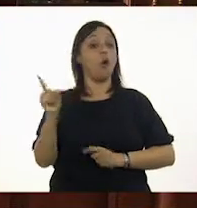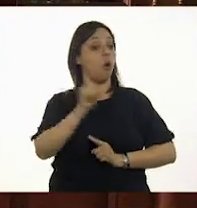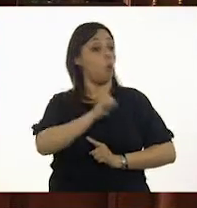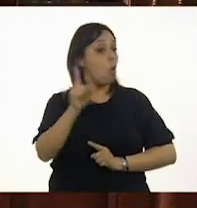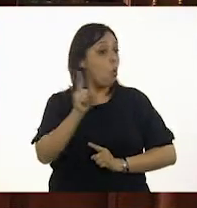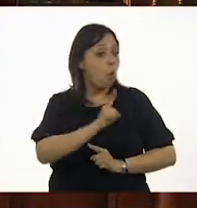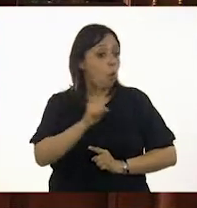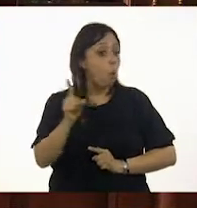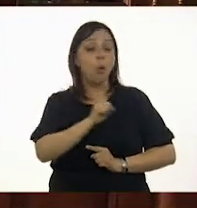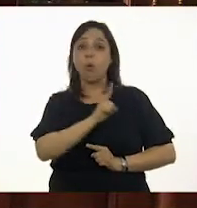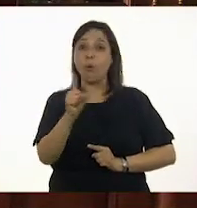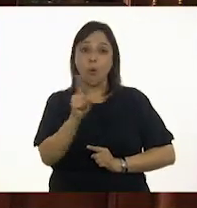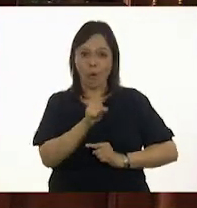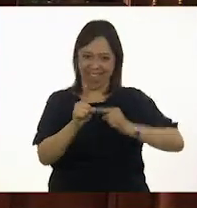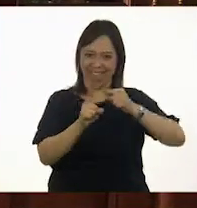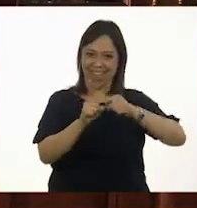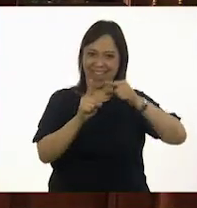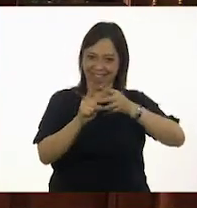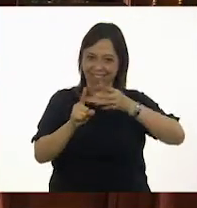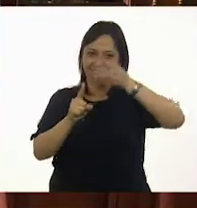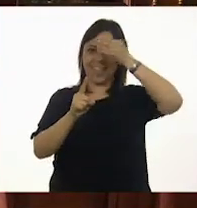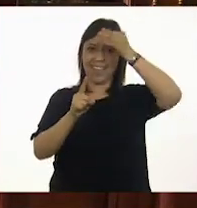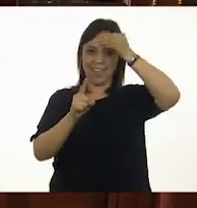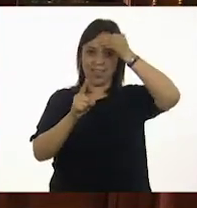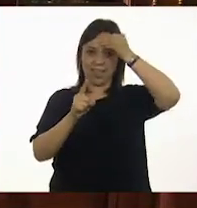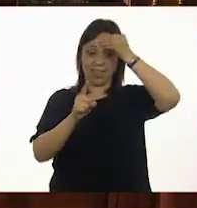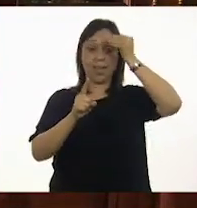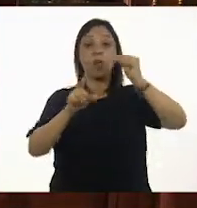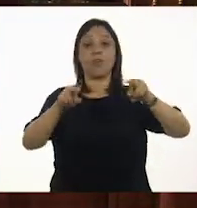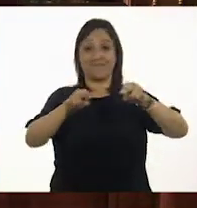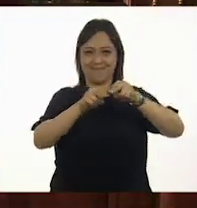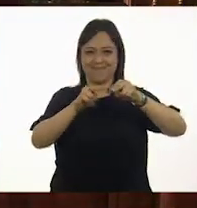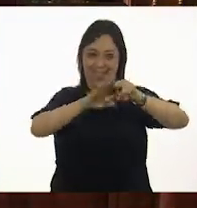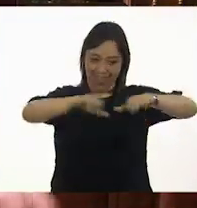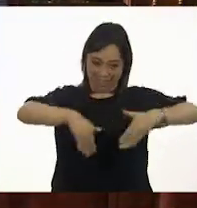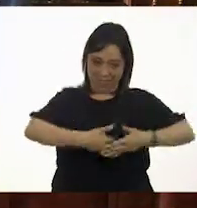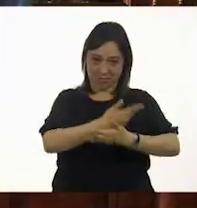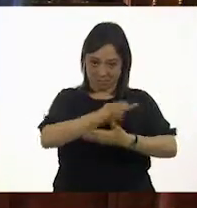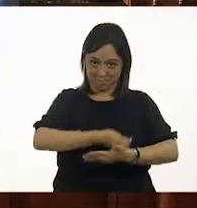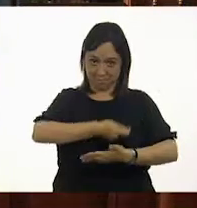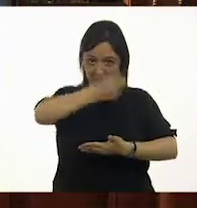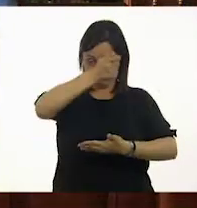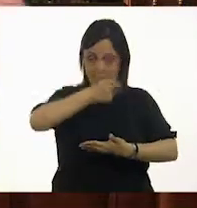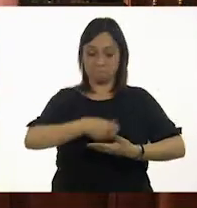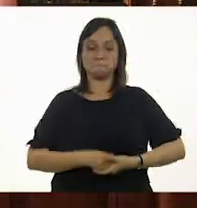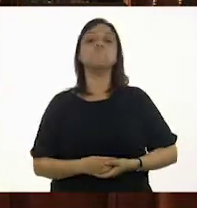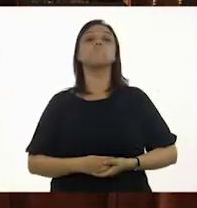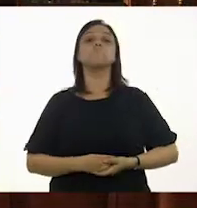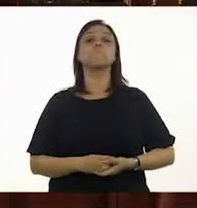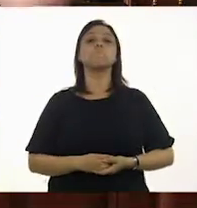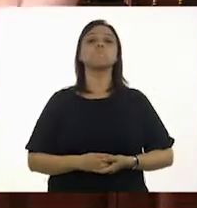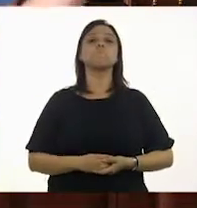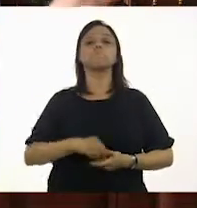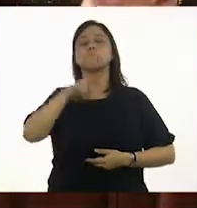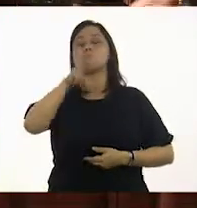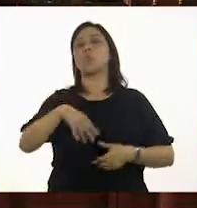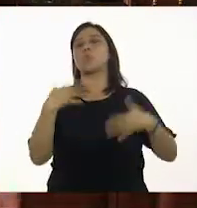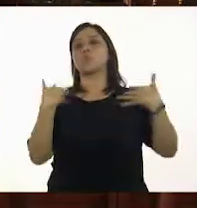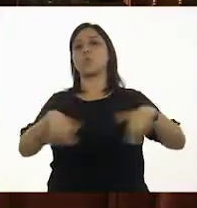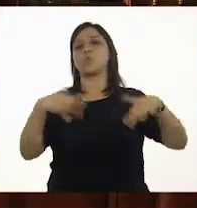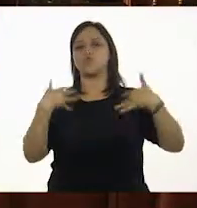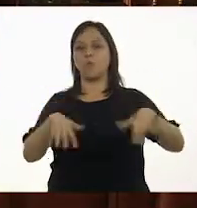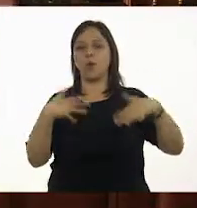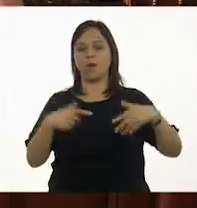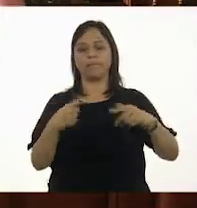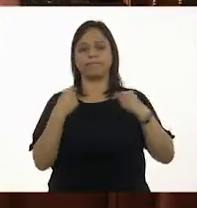eso no. Bueno, cuando nacieron mis nietos, cuando nació mi nieto el primero, fue una cosa impresionante